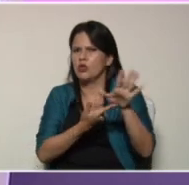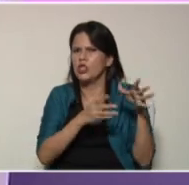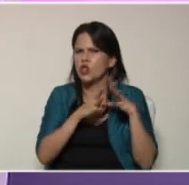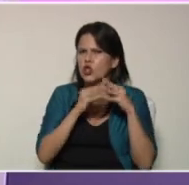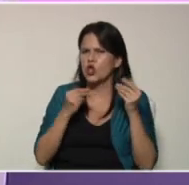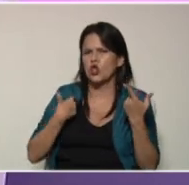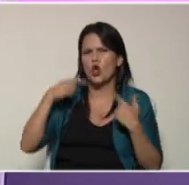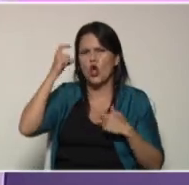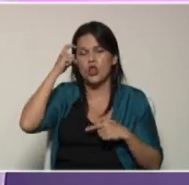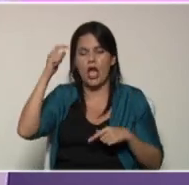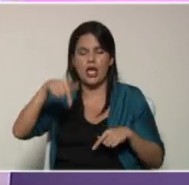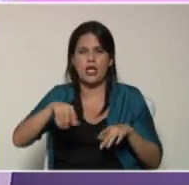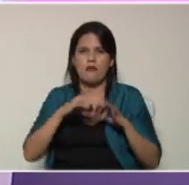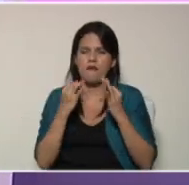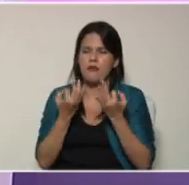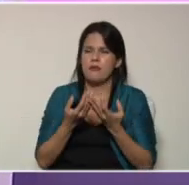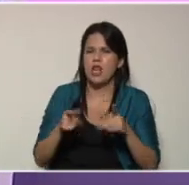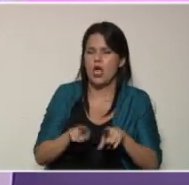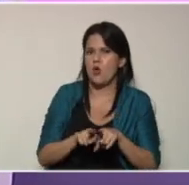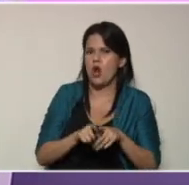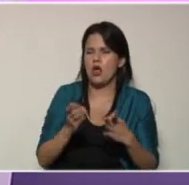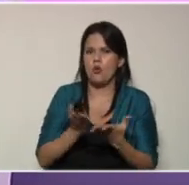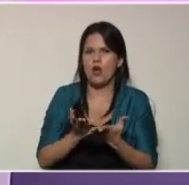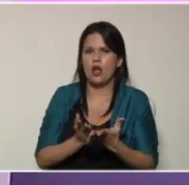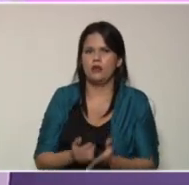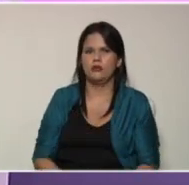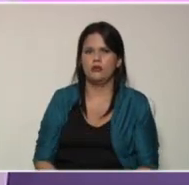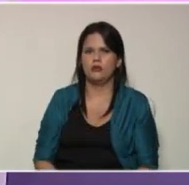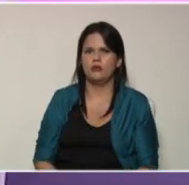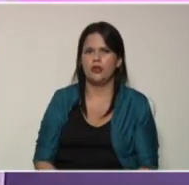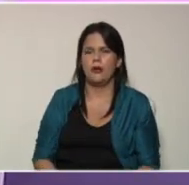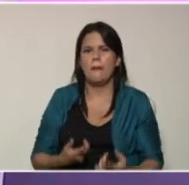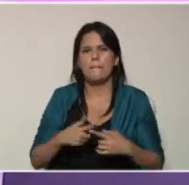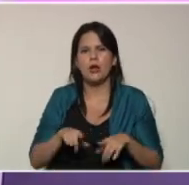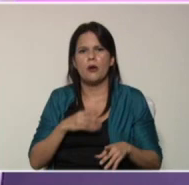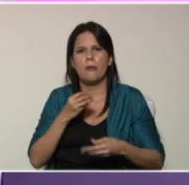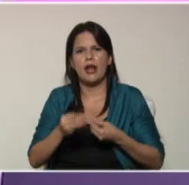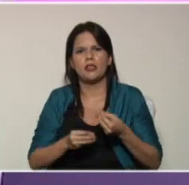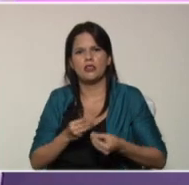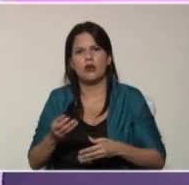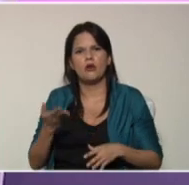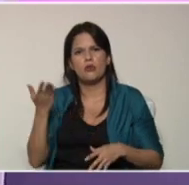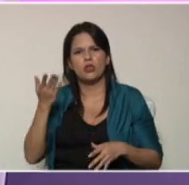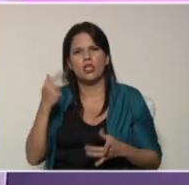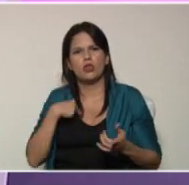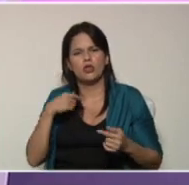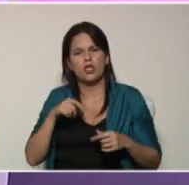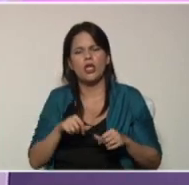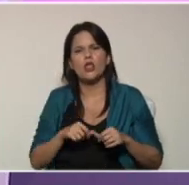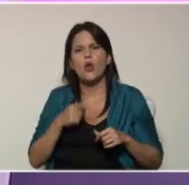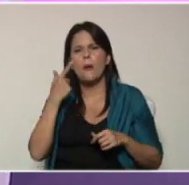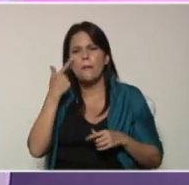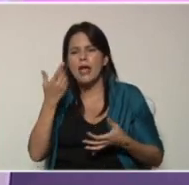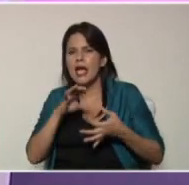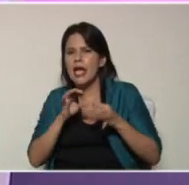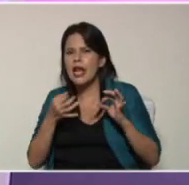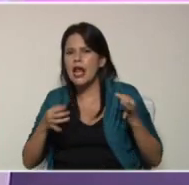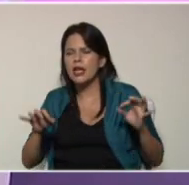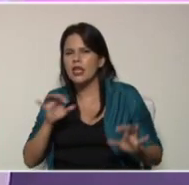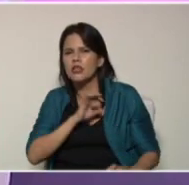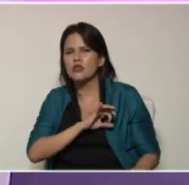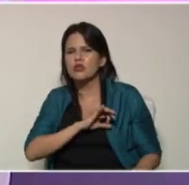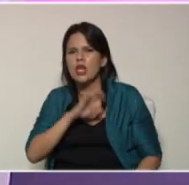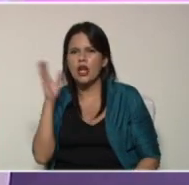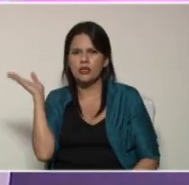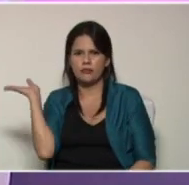en este tu programa cada familia una escuela pero para hacerlo es indispensable que ustedes nos sigan en twitter arroba